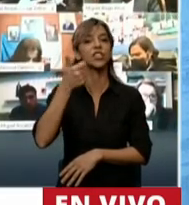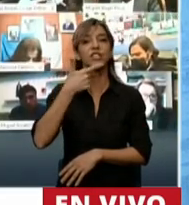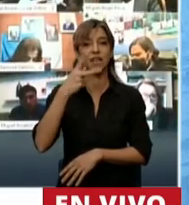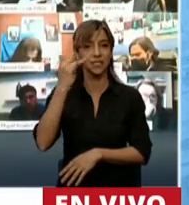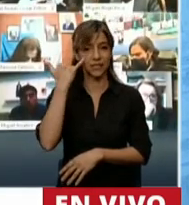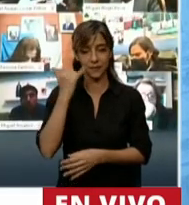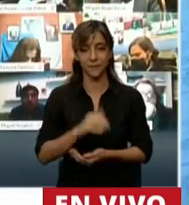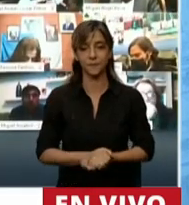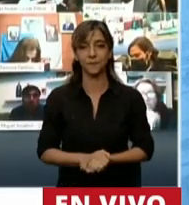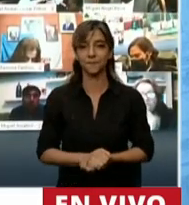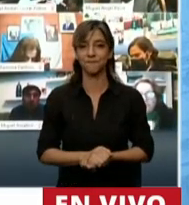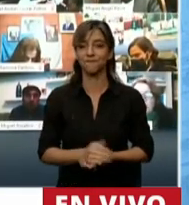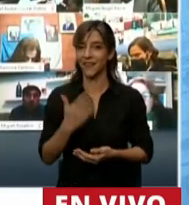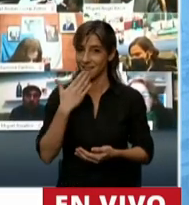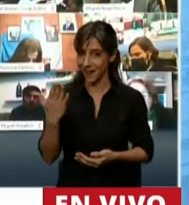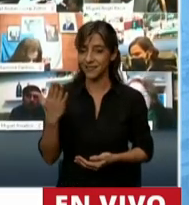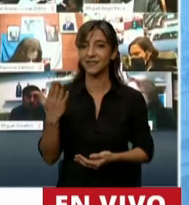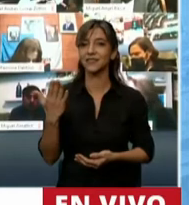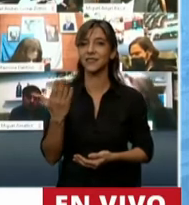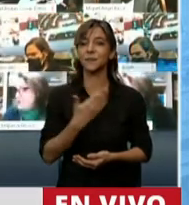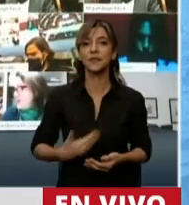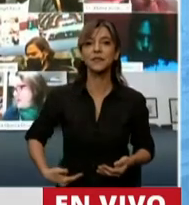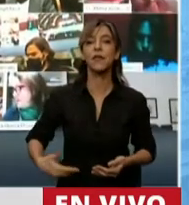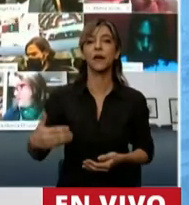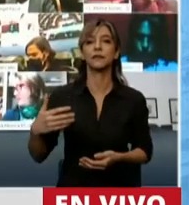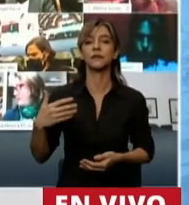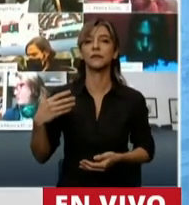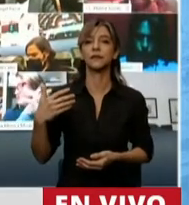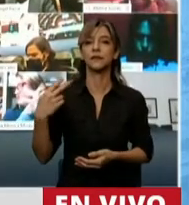Señor Vicepresidente, señor Ministro,